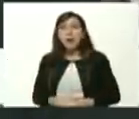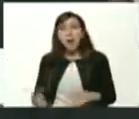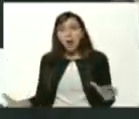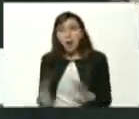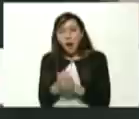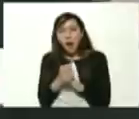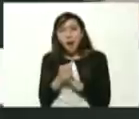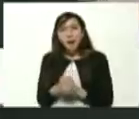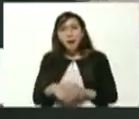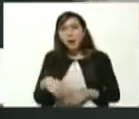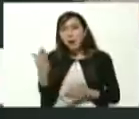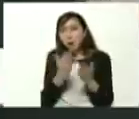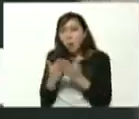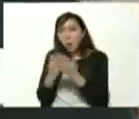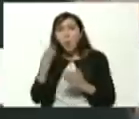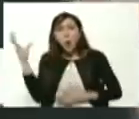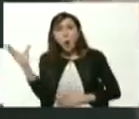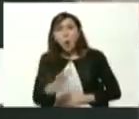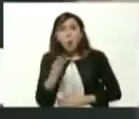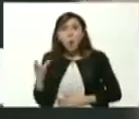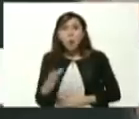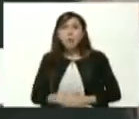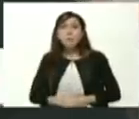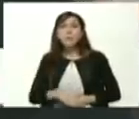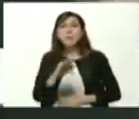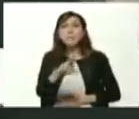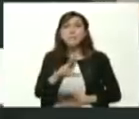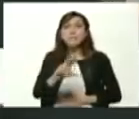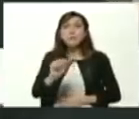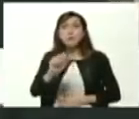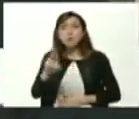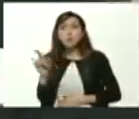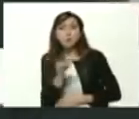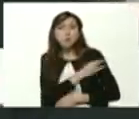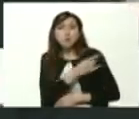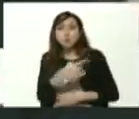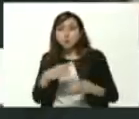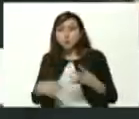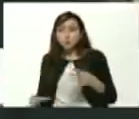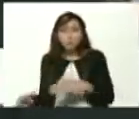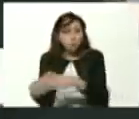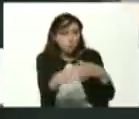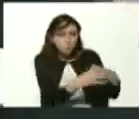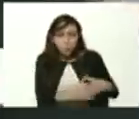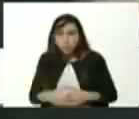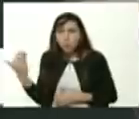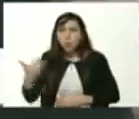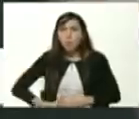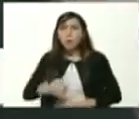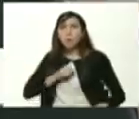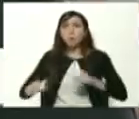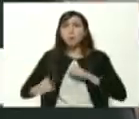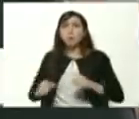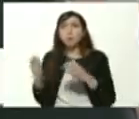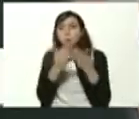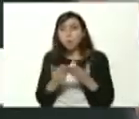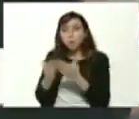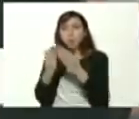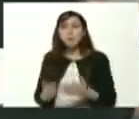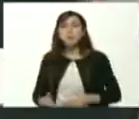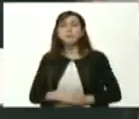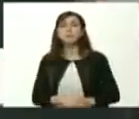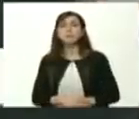fuerza de estudiantiles de Colombia como la FEU como Andes y como la CEU como las principales fuerzas estudiantiles colombianas